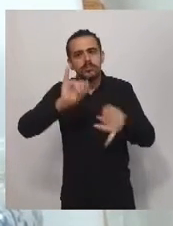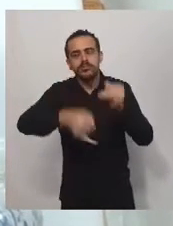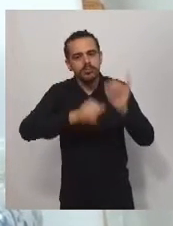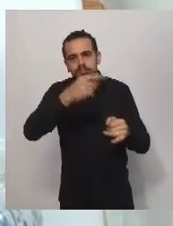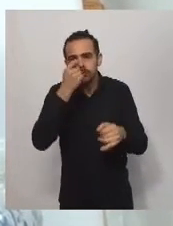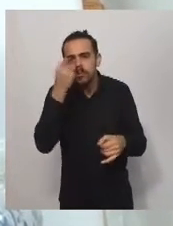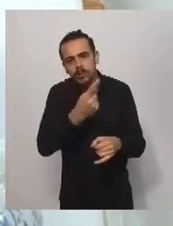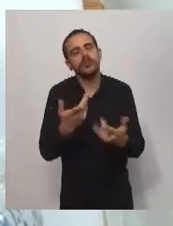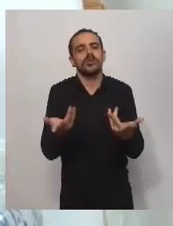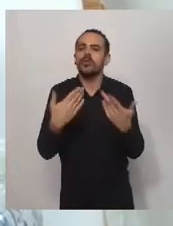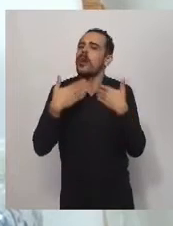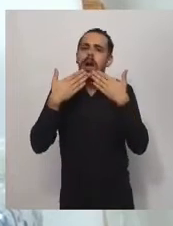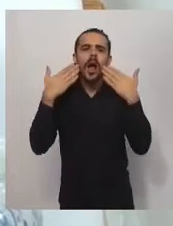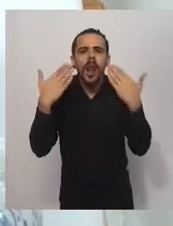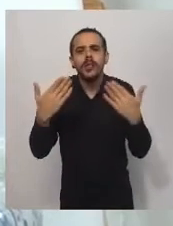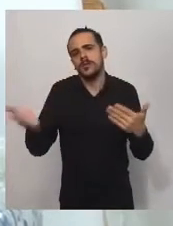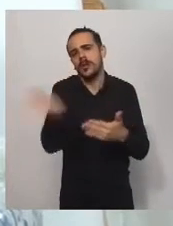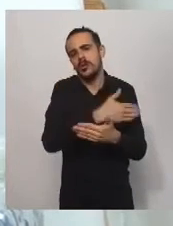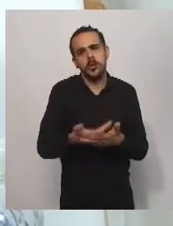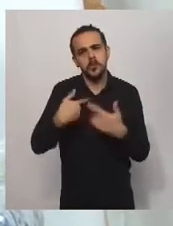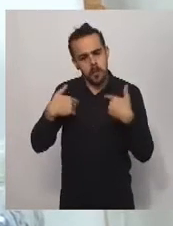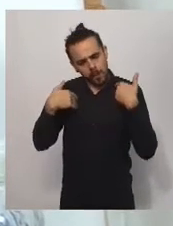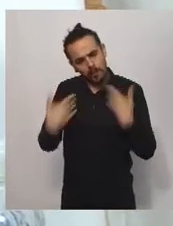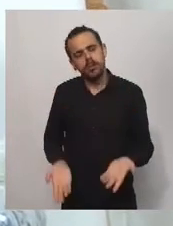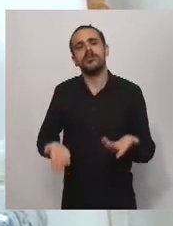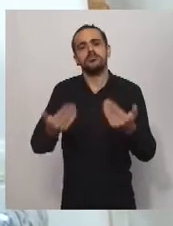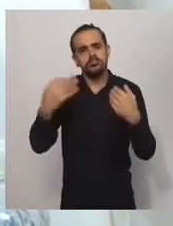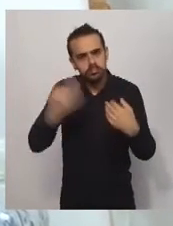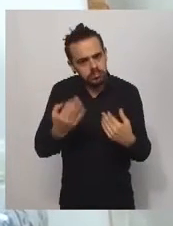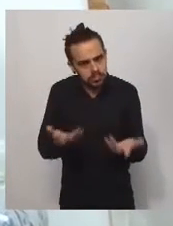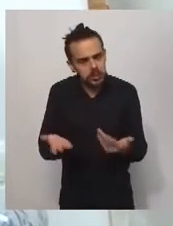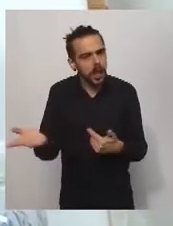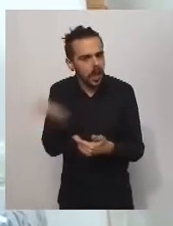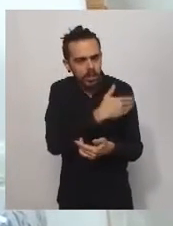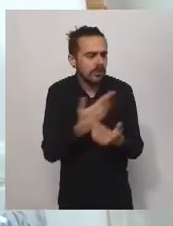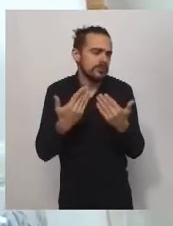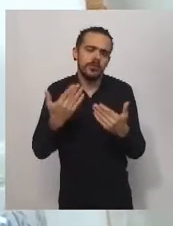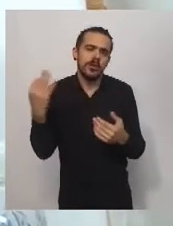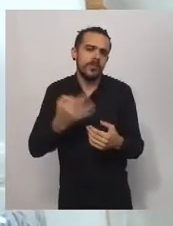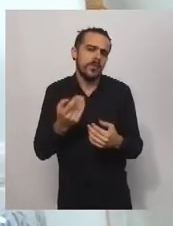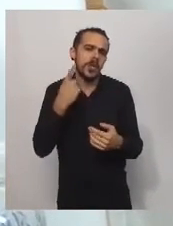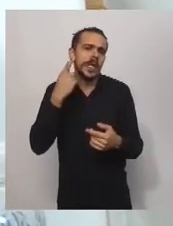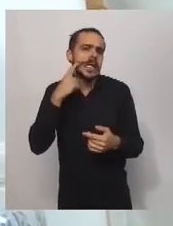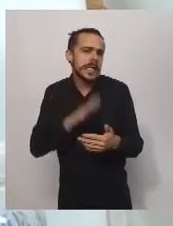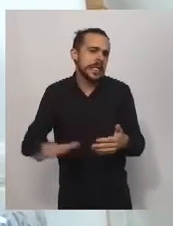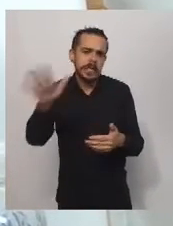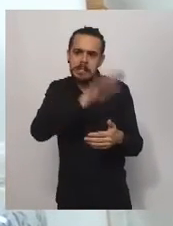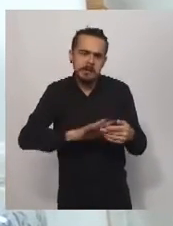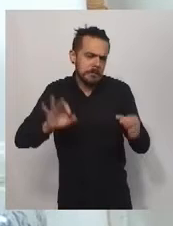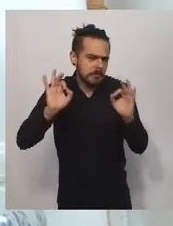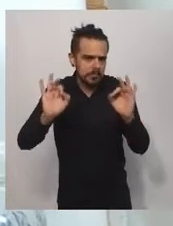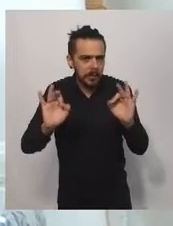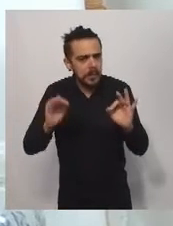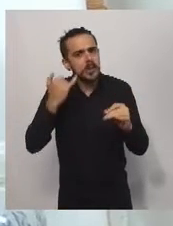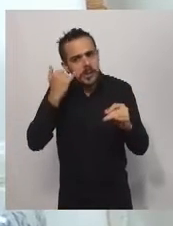de la provincia y con todas las instituciones que representan a los clubes. Hemos puesto este